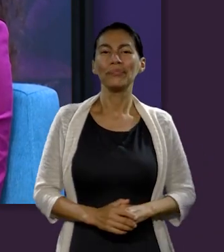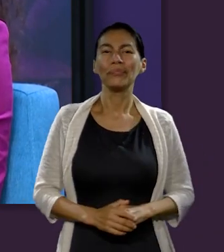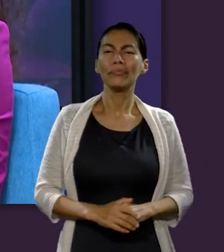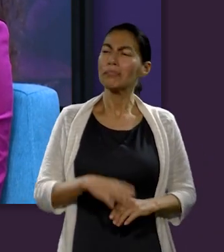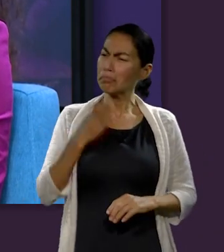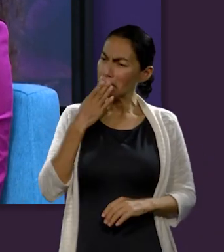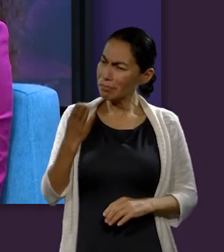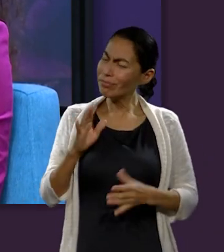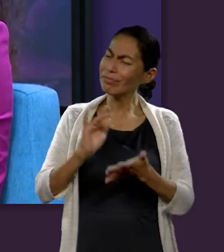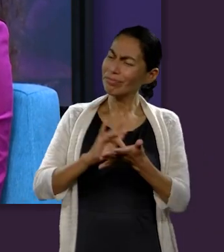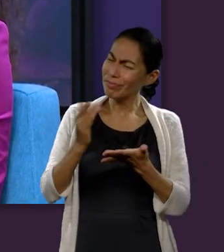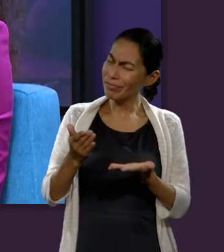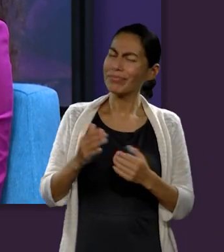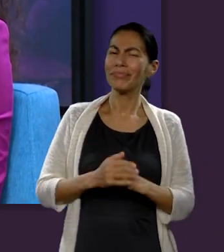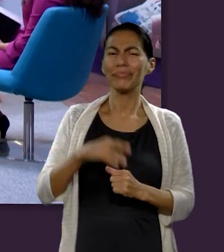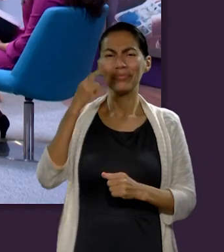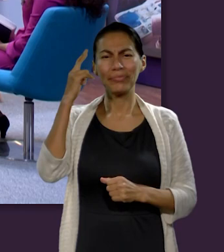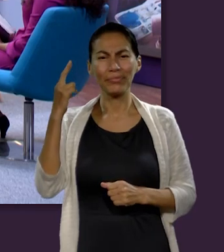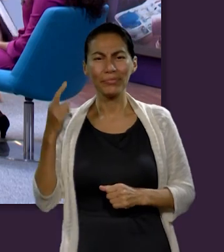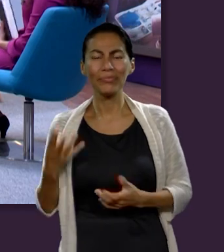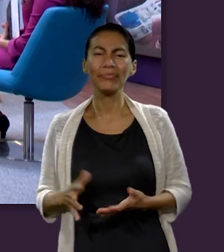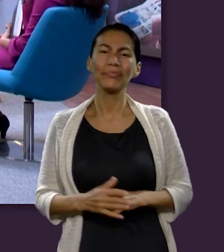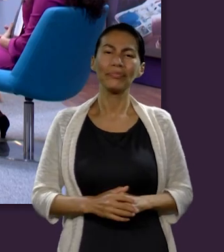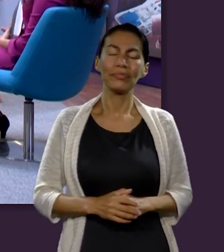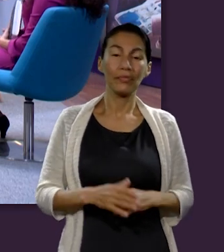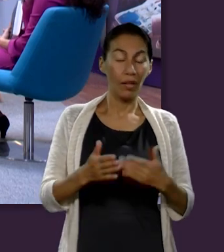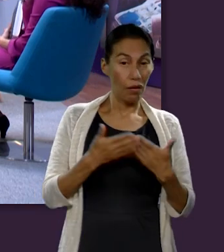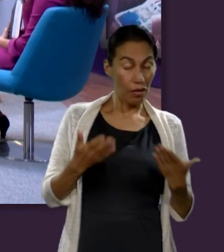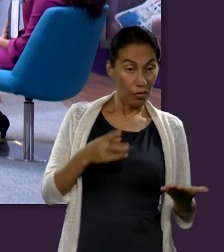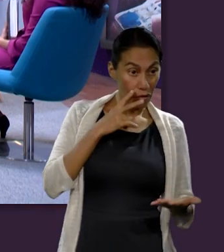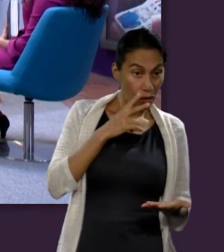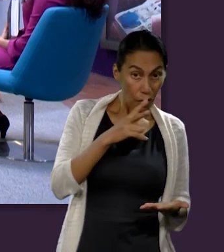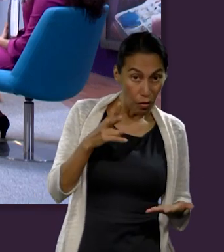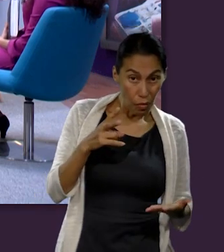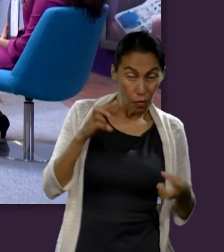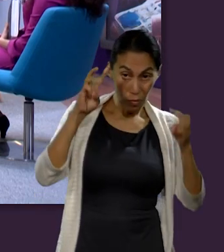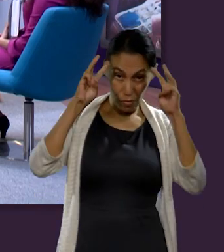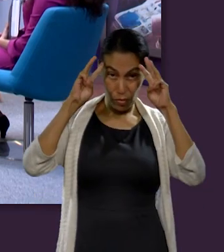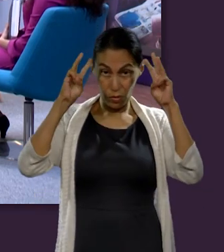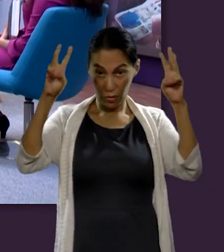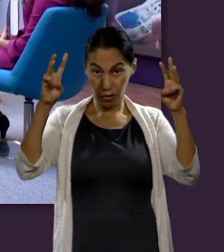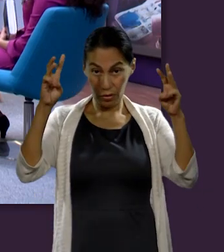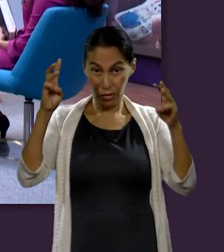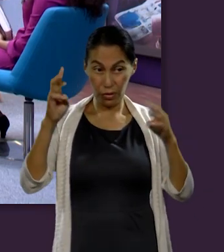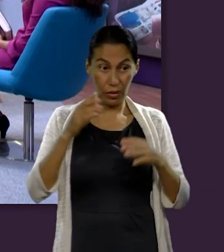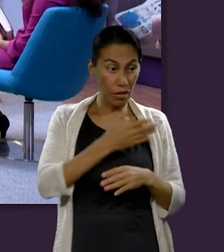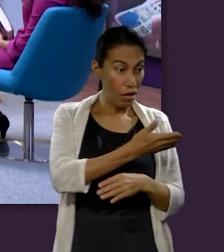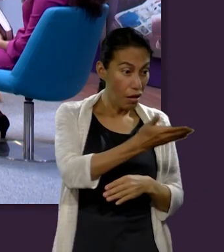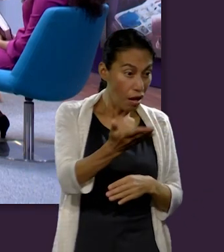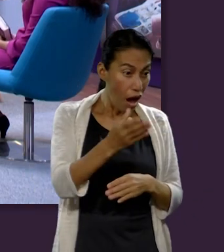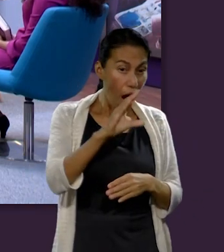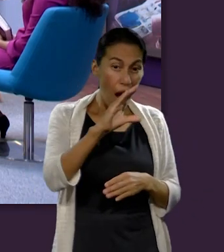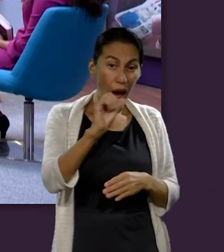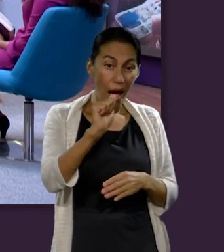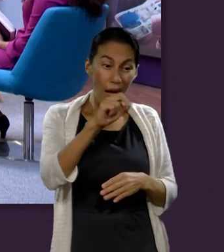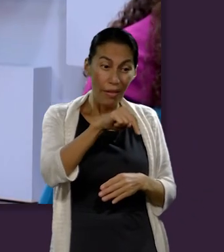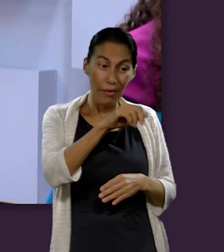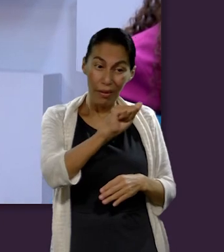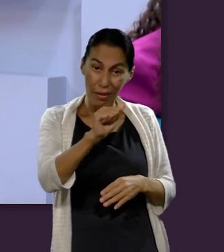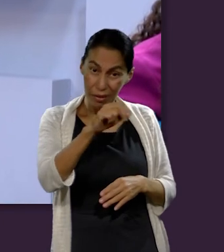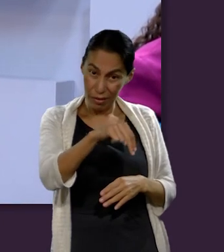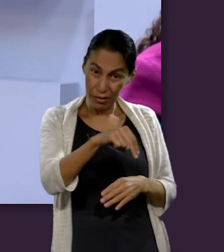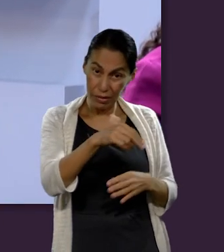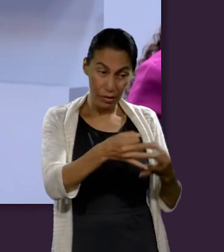gracias por sentar estas bases, Ruth. Entonces vemos que a Moisés no se le permitió entrar en la